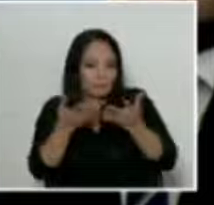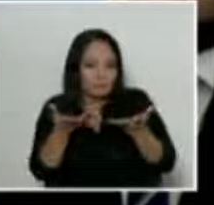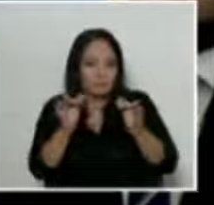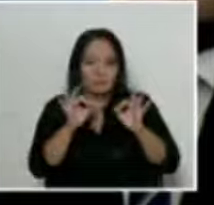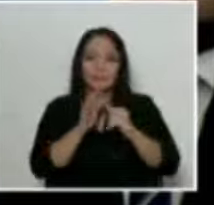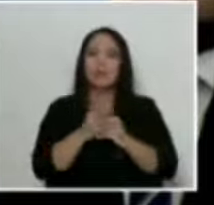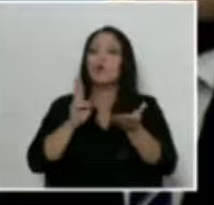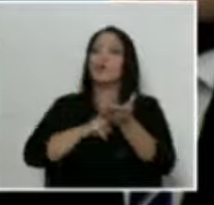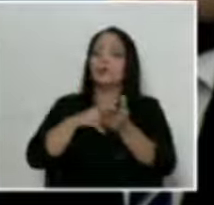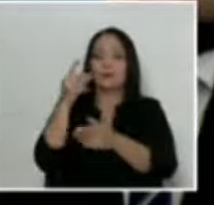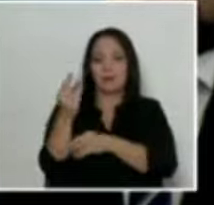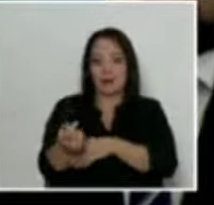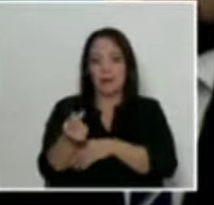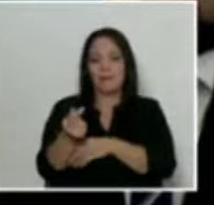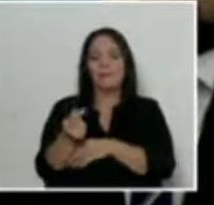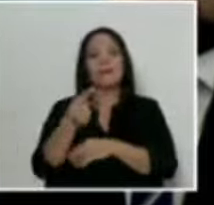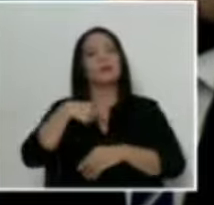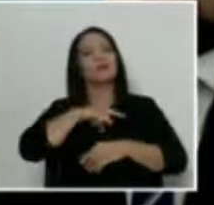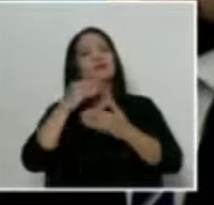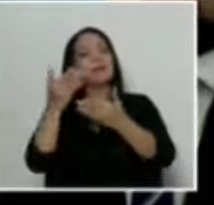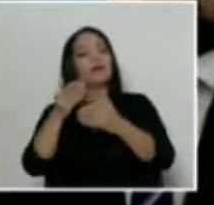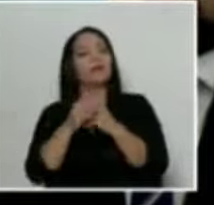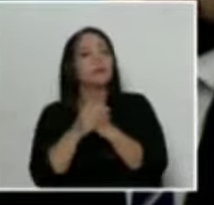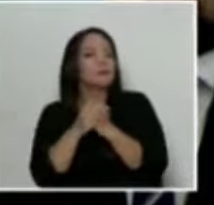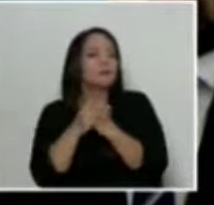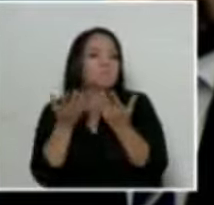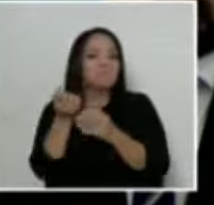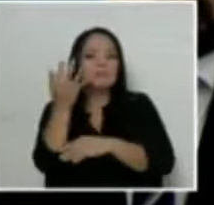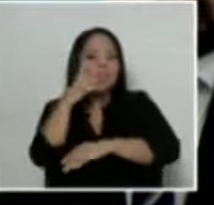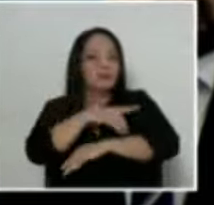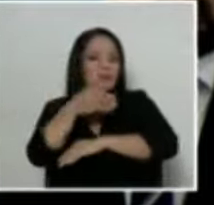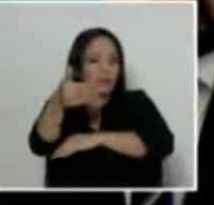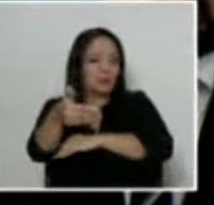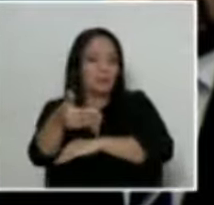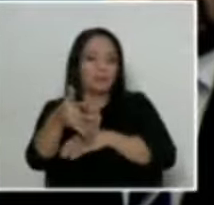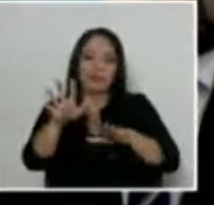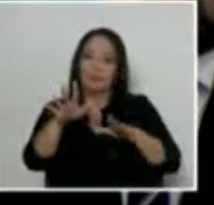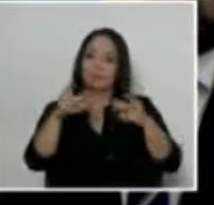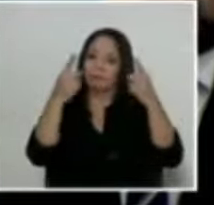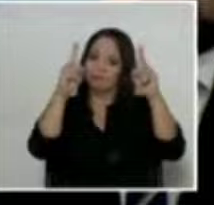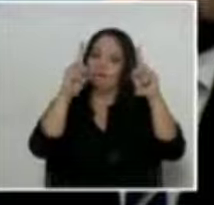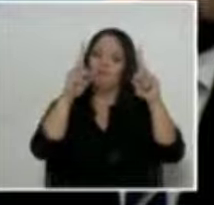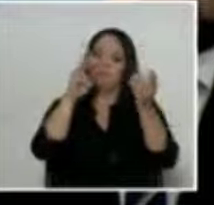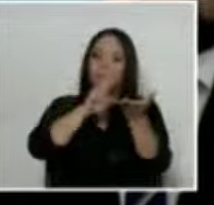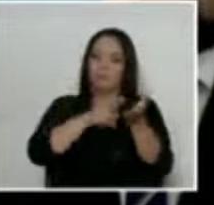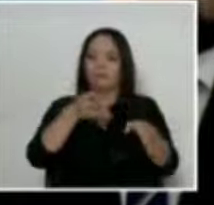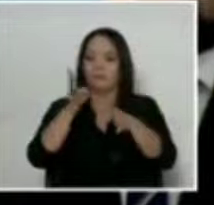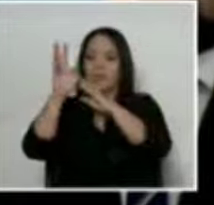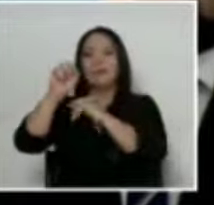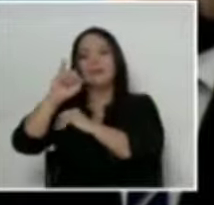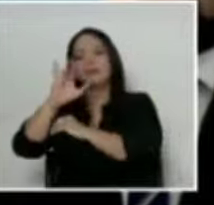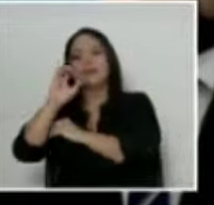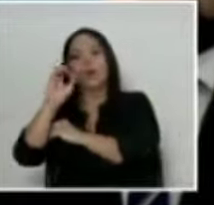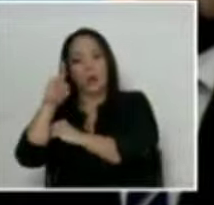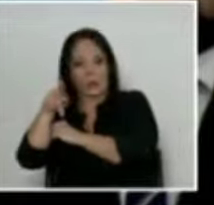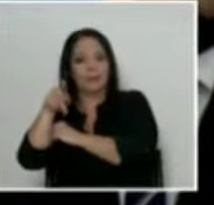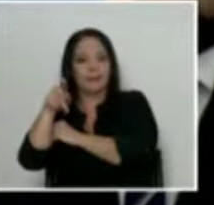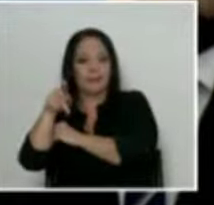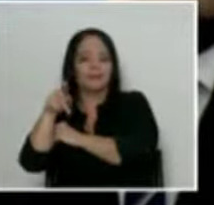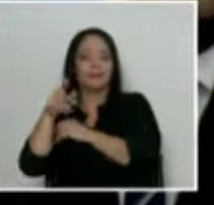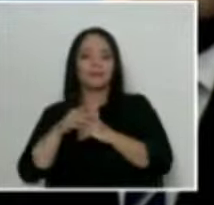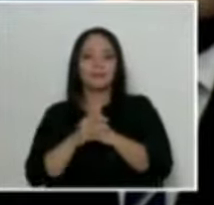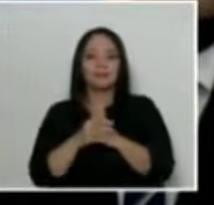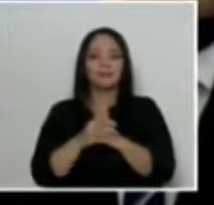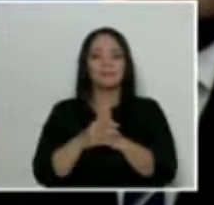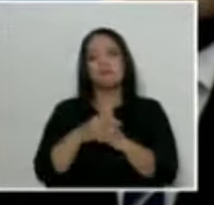rápida, se espera que en cosa de 15 días esté eso subido al SICOP como máximo y en